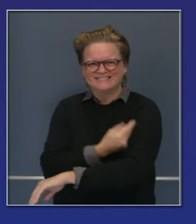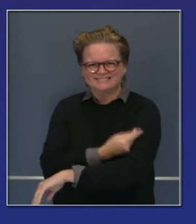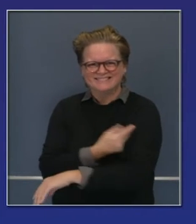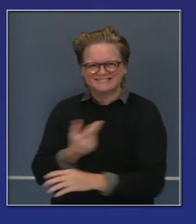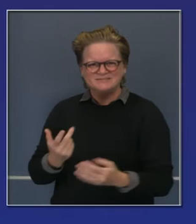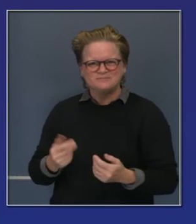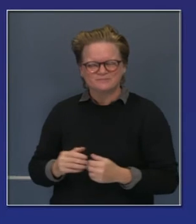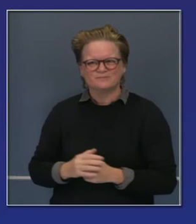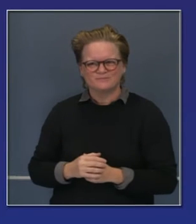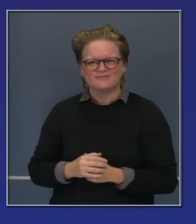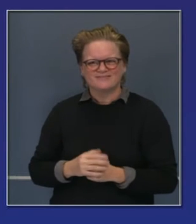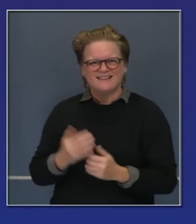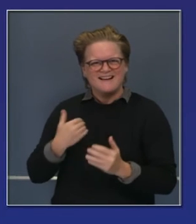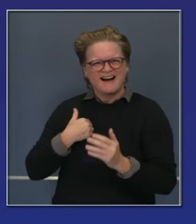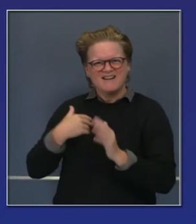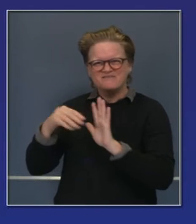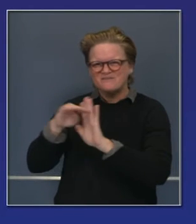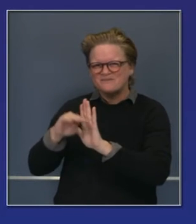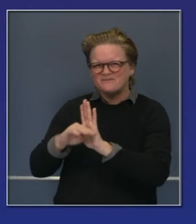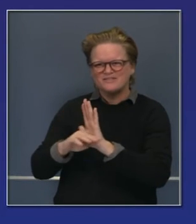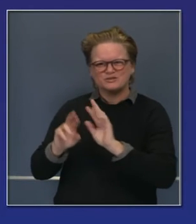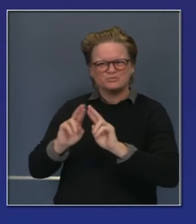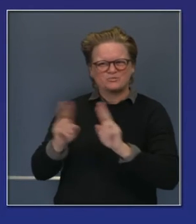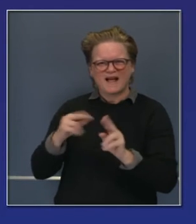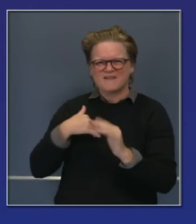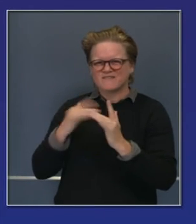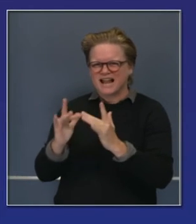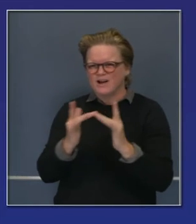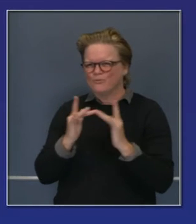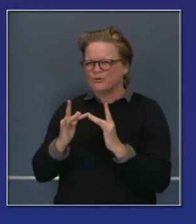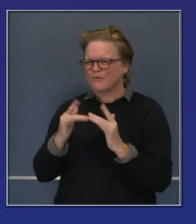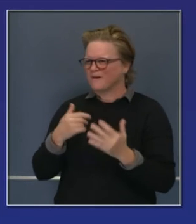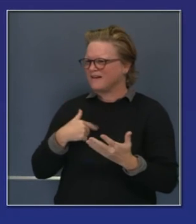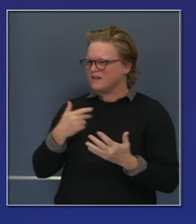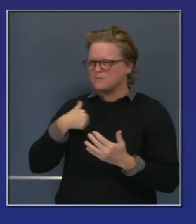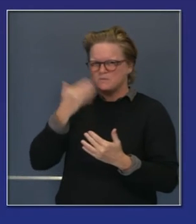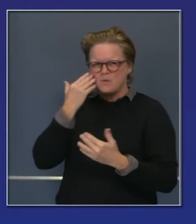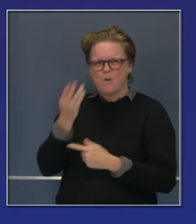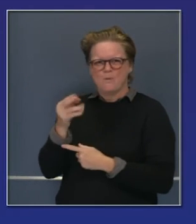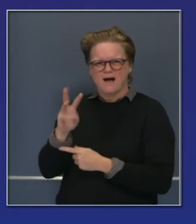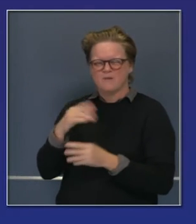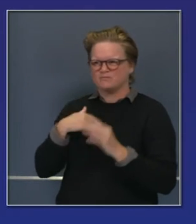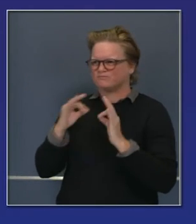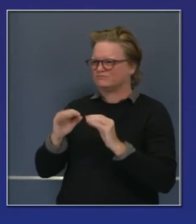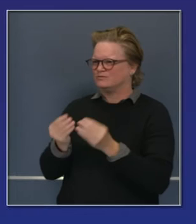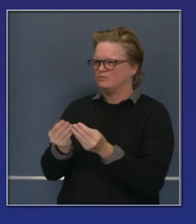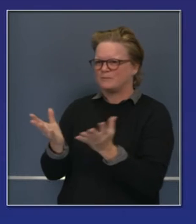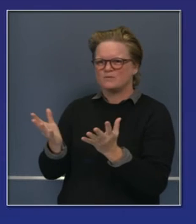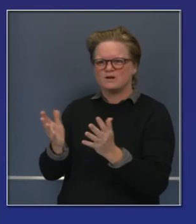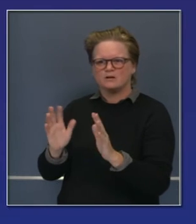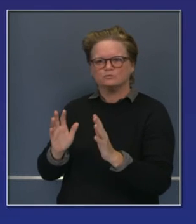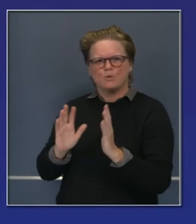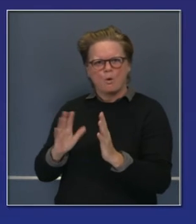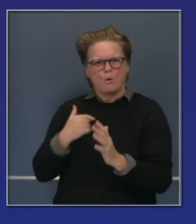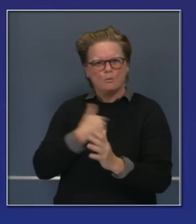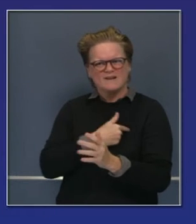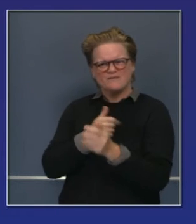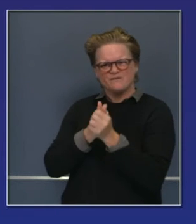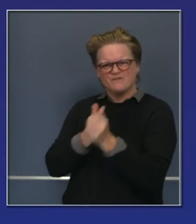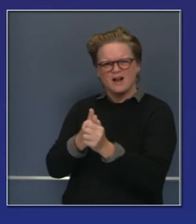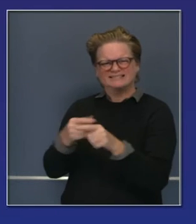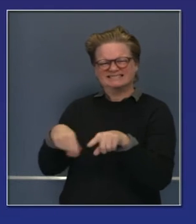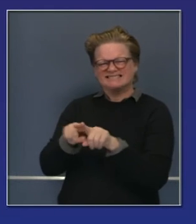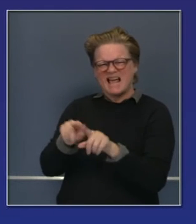bien establecidas, protocolos bien establecidos, pero queremos aumentar a esto en relación a la distribución de estas vacunas, que